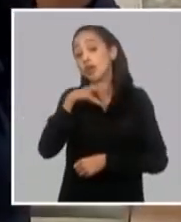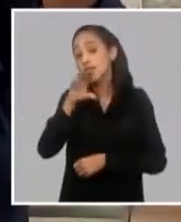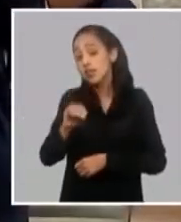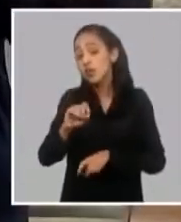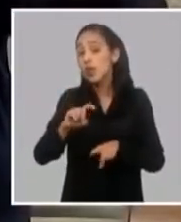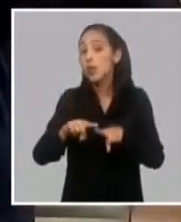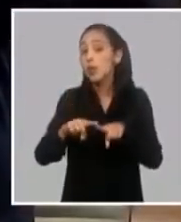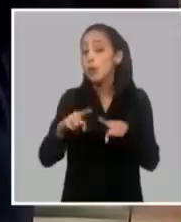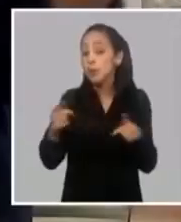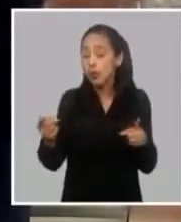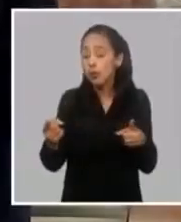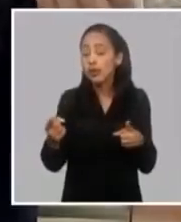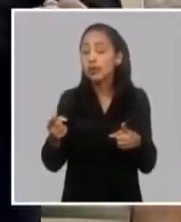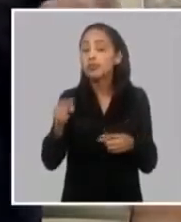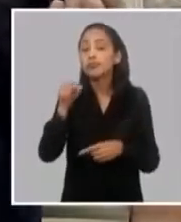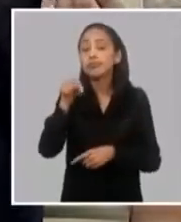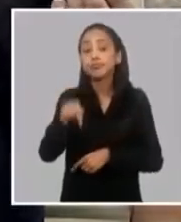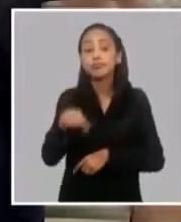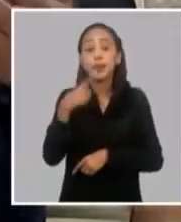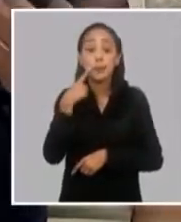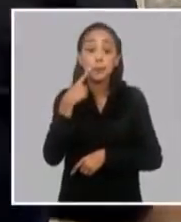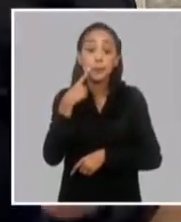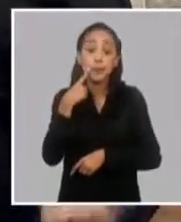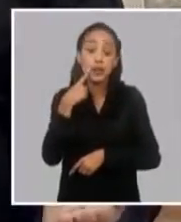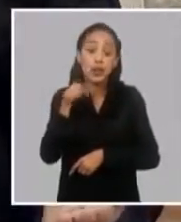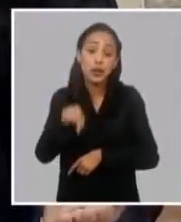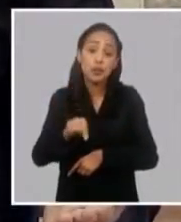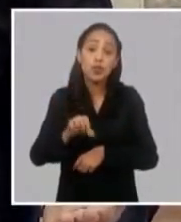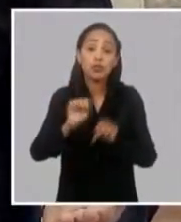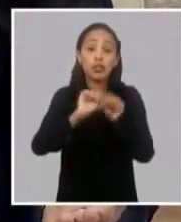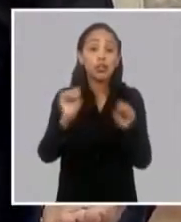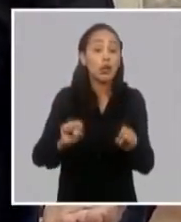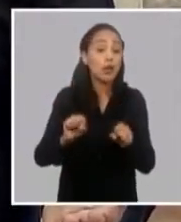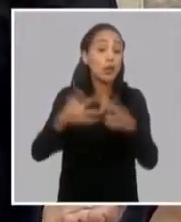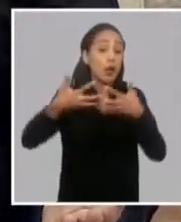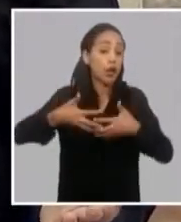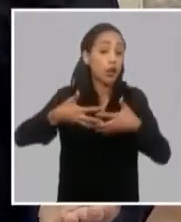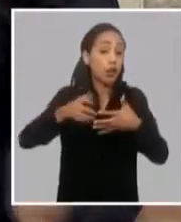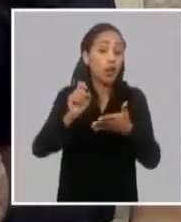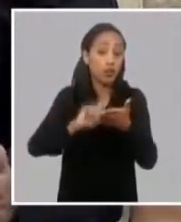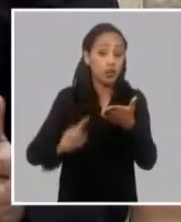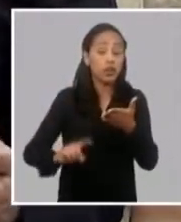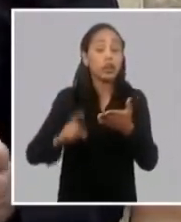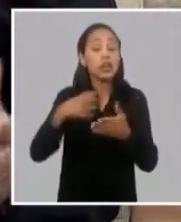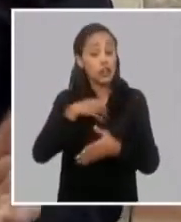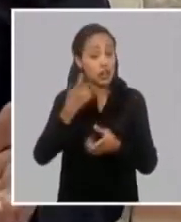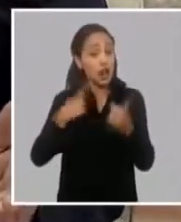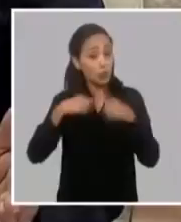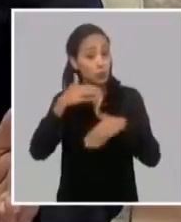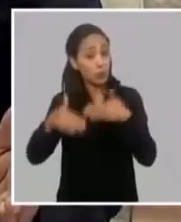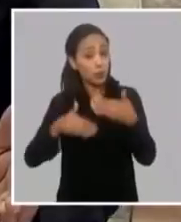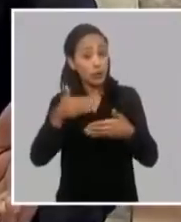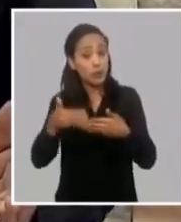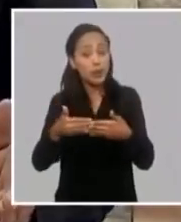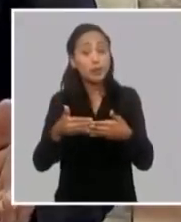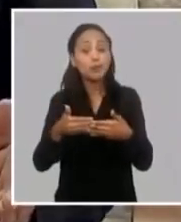sobre un sistema de generación que tiene vulnerabilidades, que tiene vulnerabilidades y que realmente